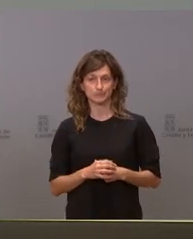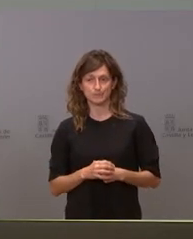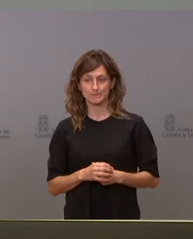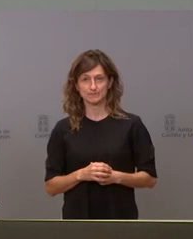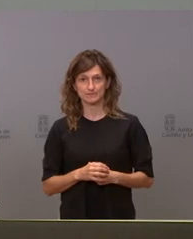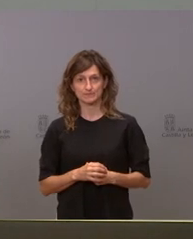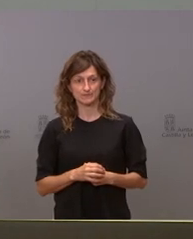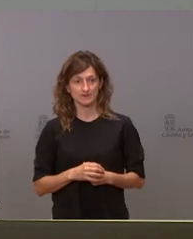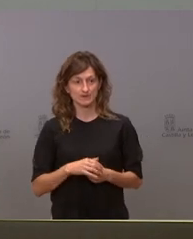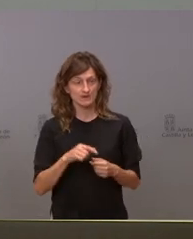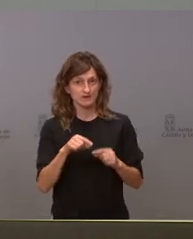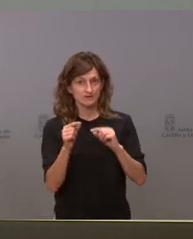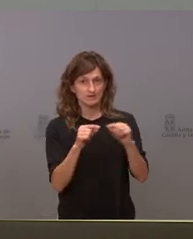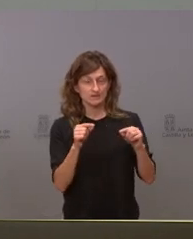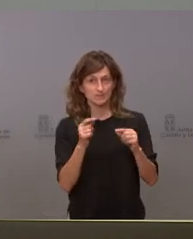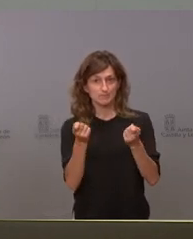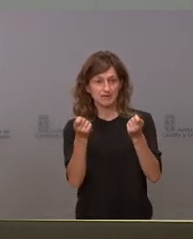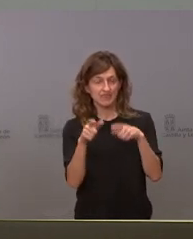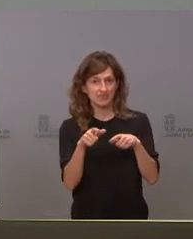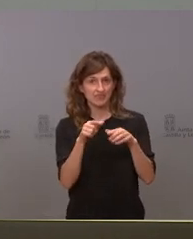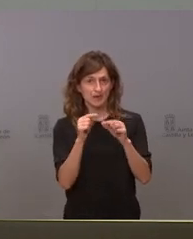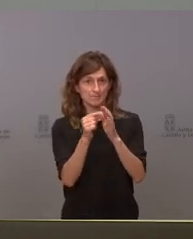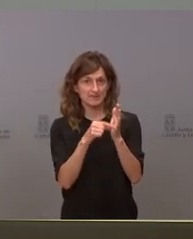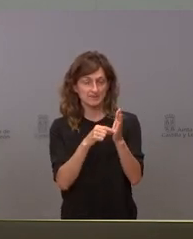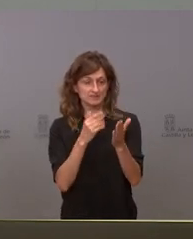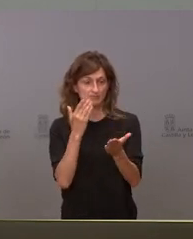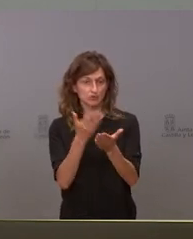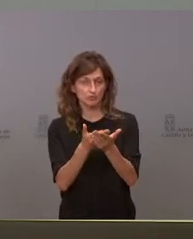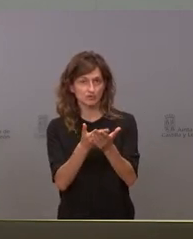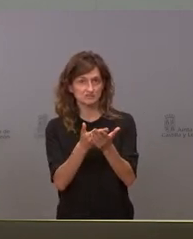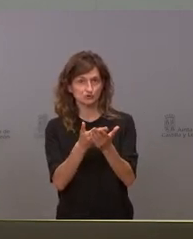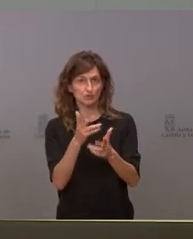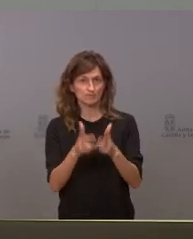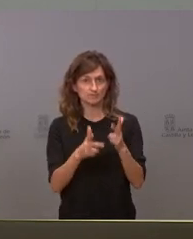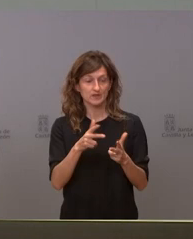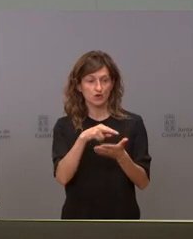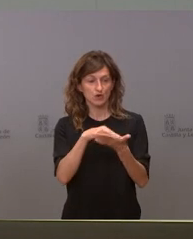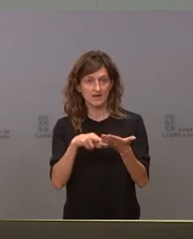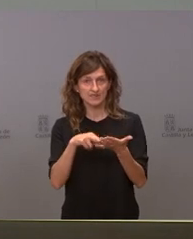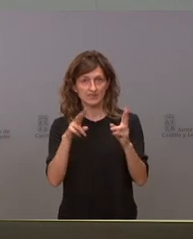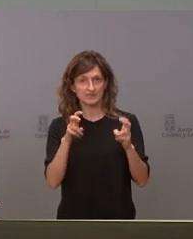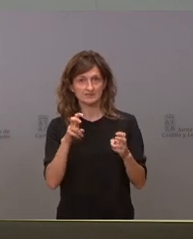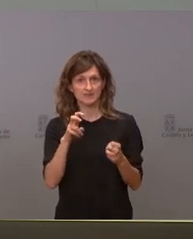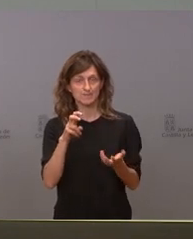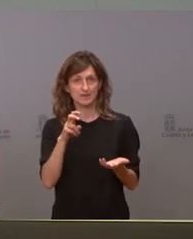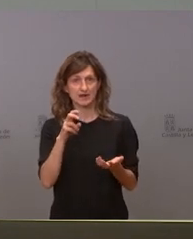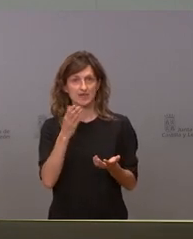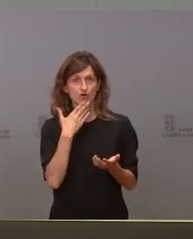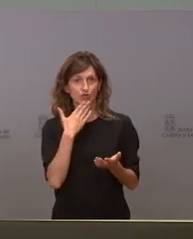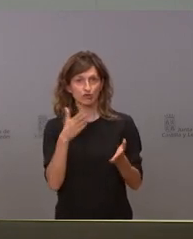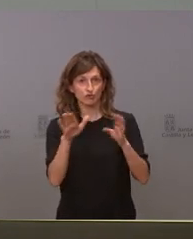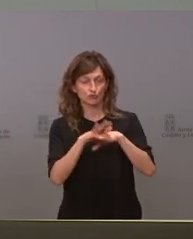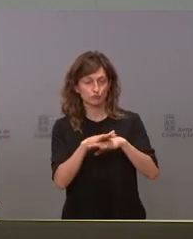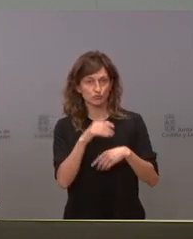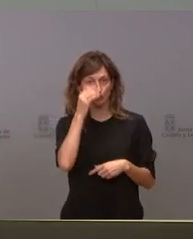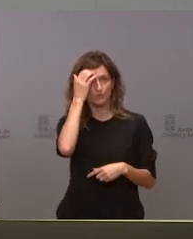la mesa medidas similares aquí a las que a las que ha propuesto Euskadi o Galicia con el tema de las peces en nocio nocturno y